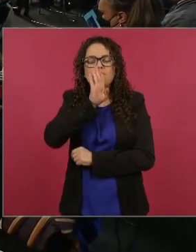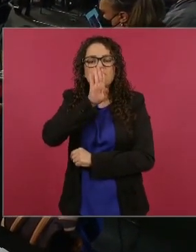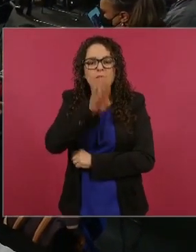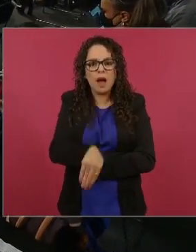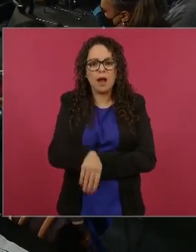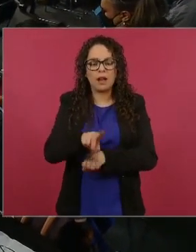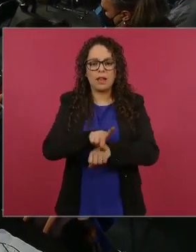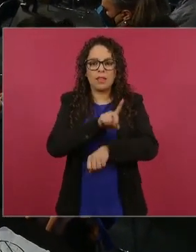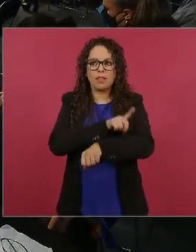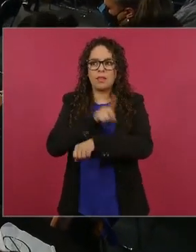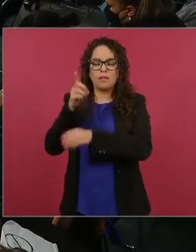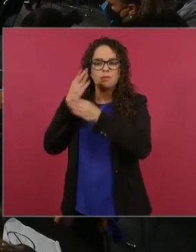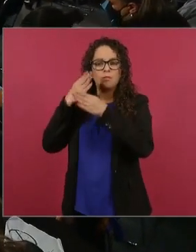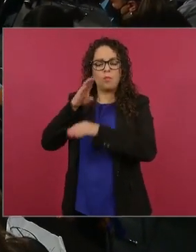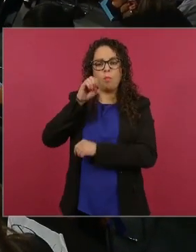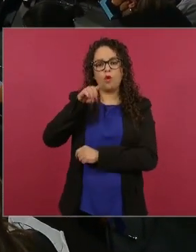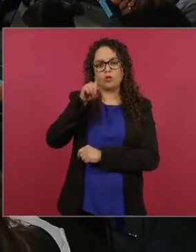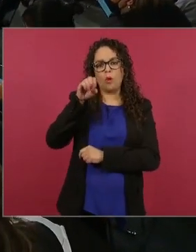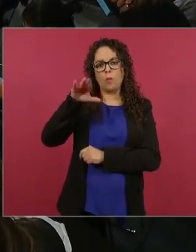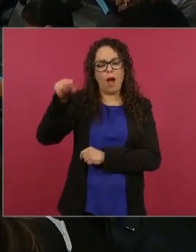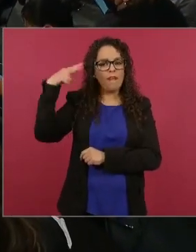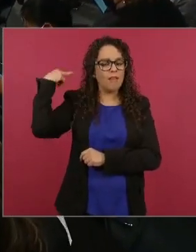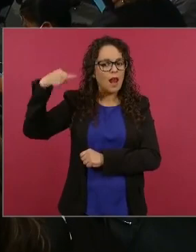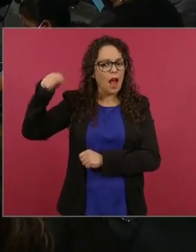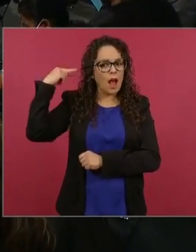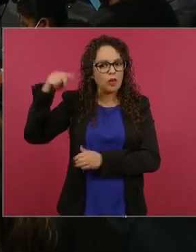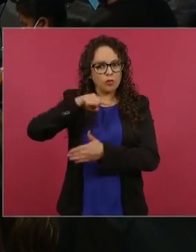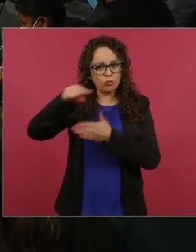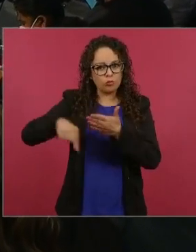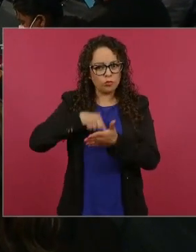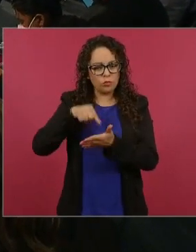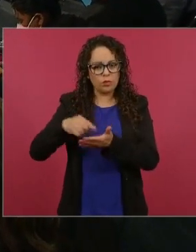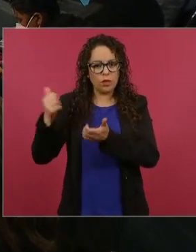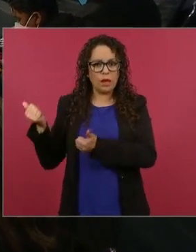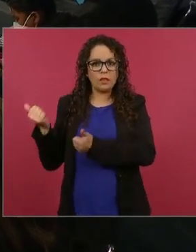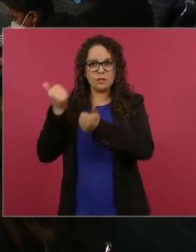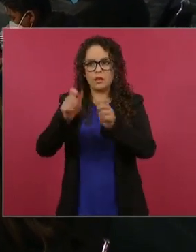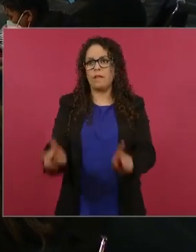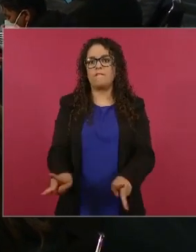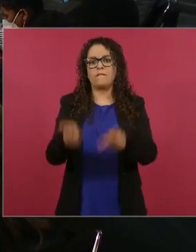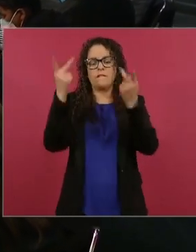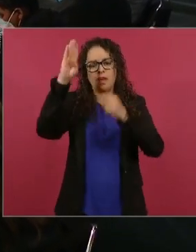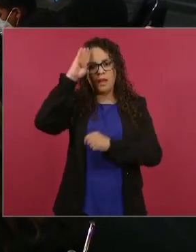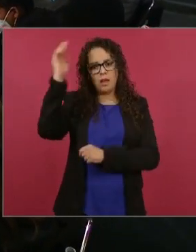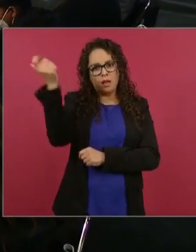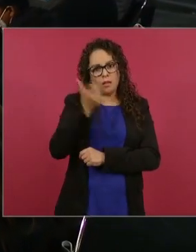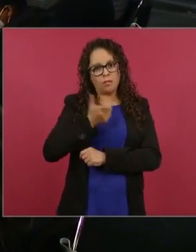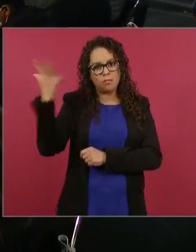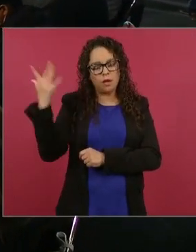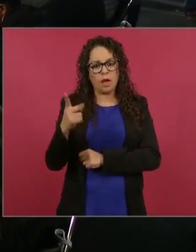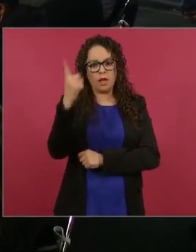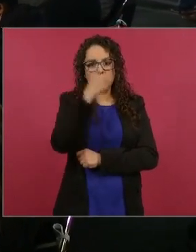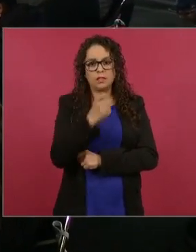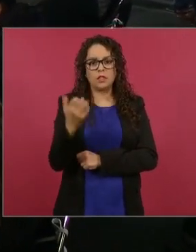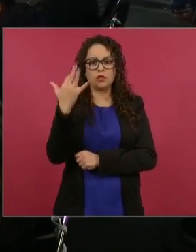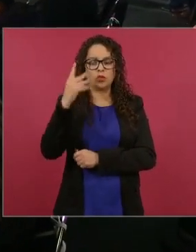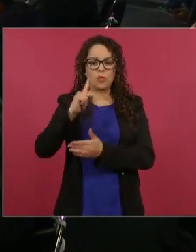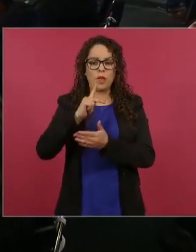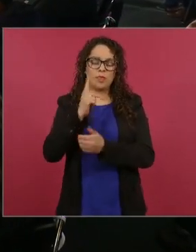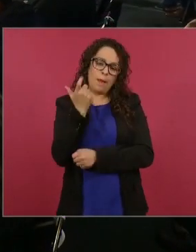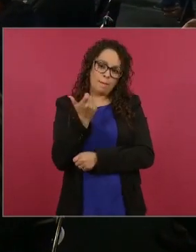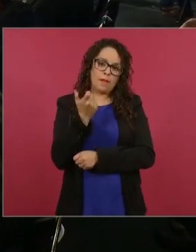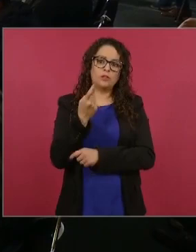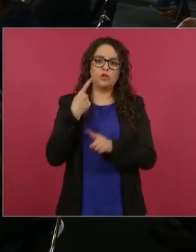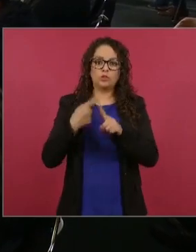Mozumboa en Veracruz y llevados a precios elevados 150 pesos por tonelada un